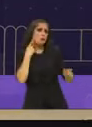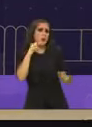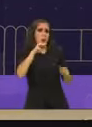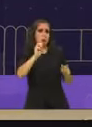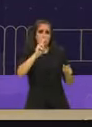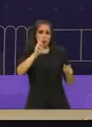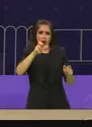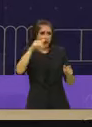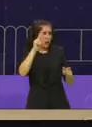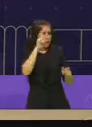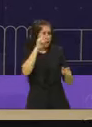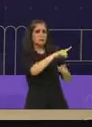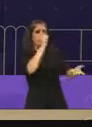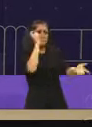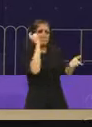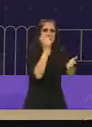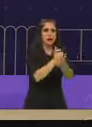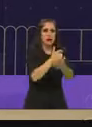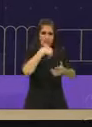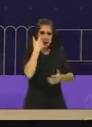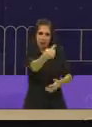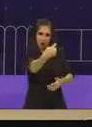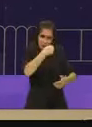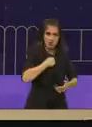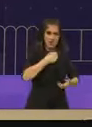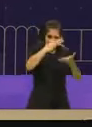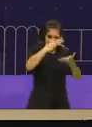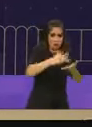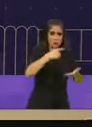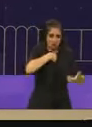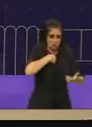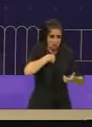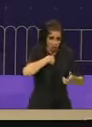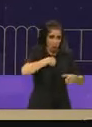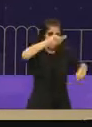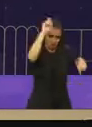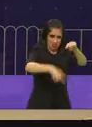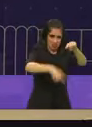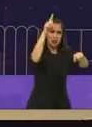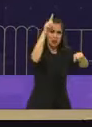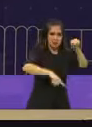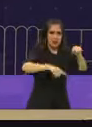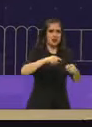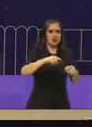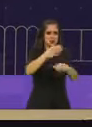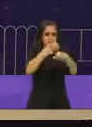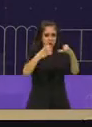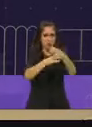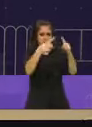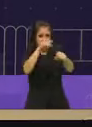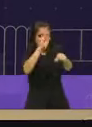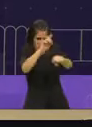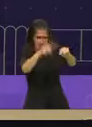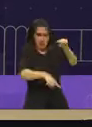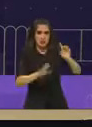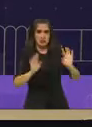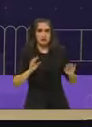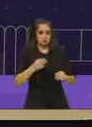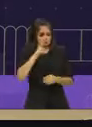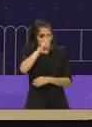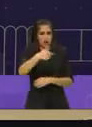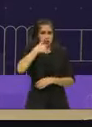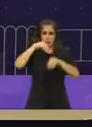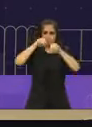condicionan, amenazan a la gente que le van a quitar los apoyos si no votan por ustedes. Te lo digo a ti en Televisión Nacional,